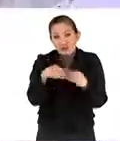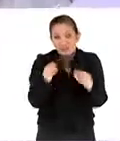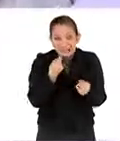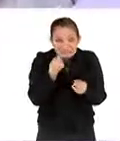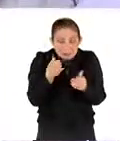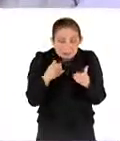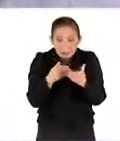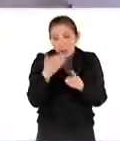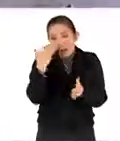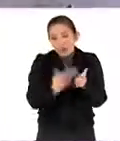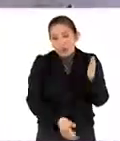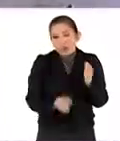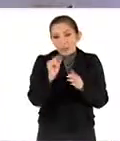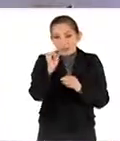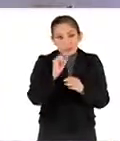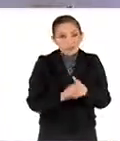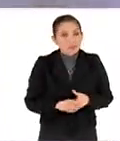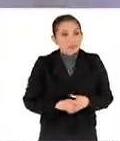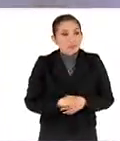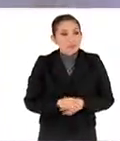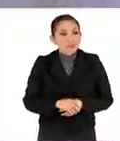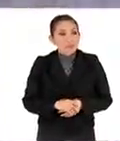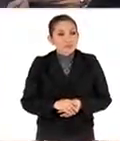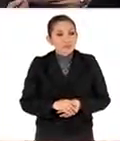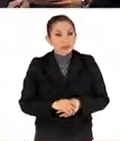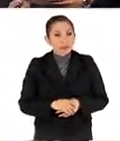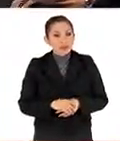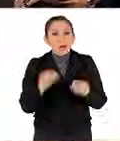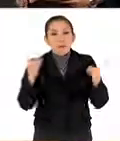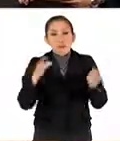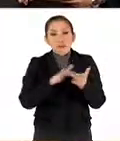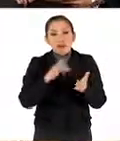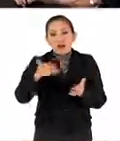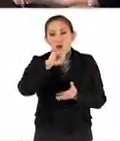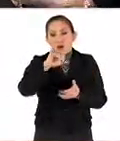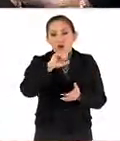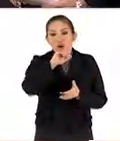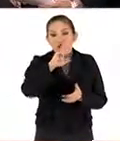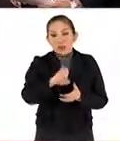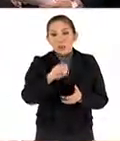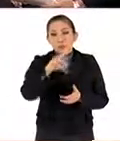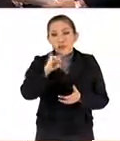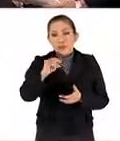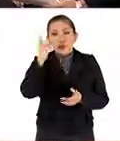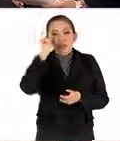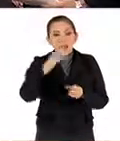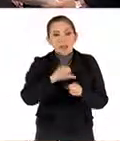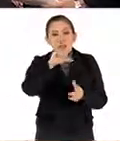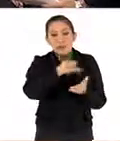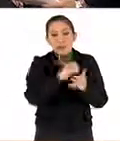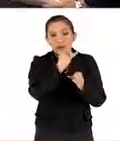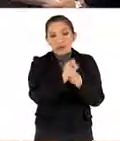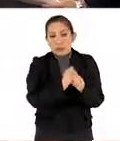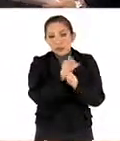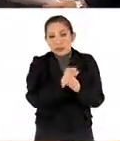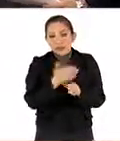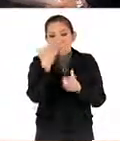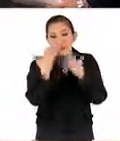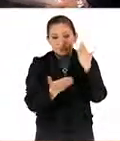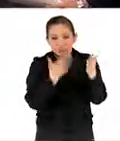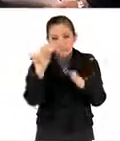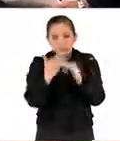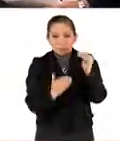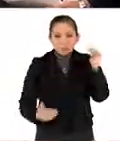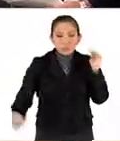muy cerca pero todavía nos falta un poquito desde mi punto de vista. Muchas gracias don José Muste de León, director general del Centro de Investigación y de Estudios